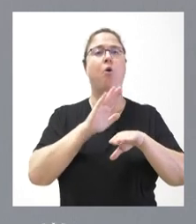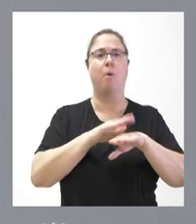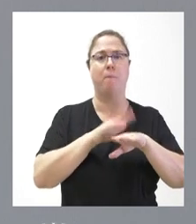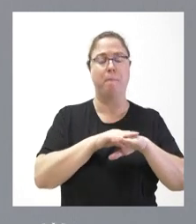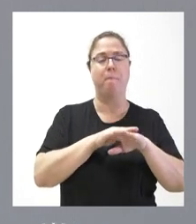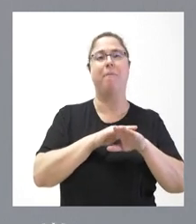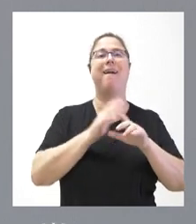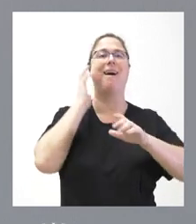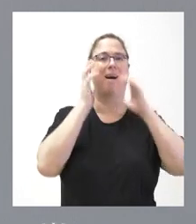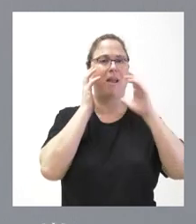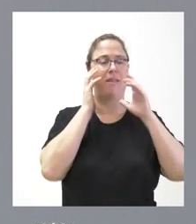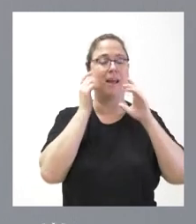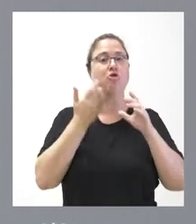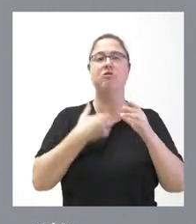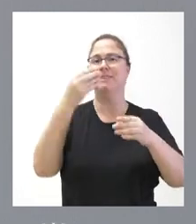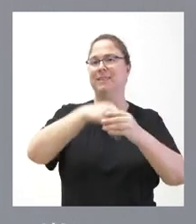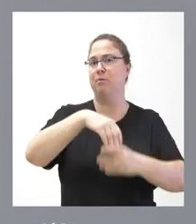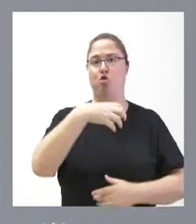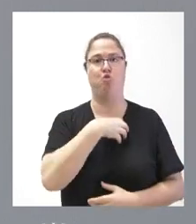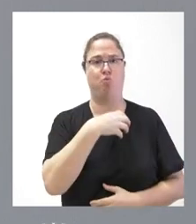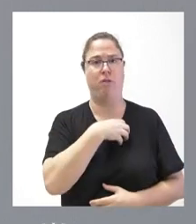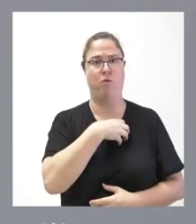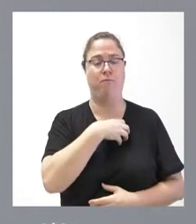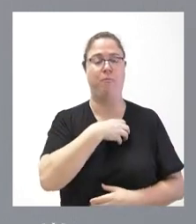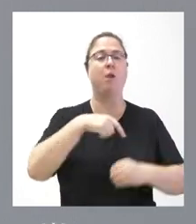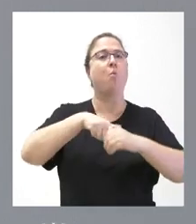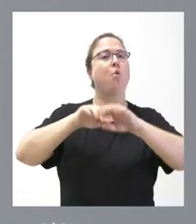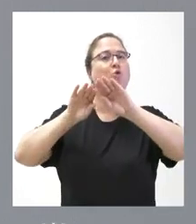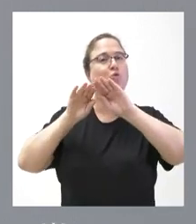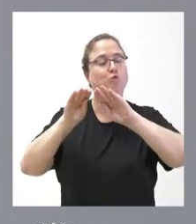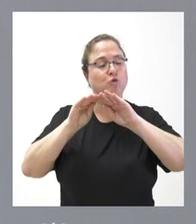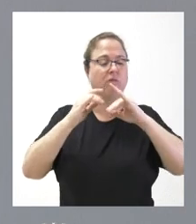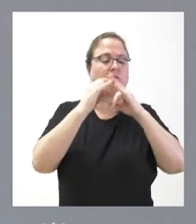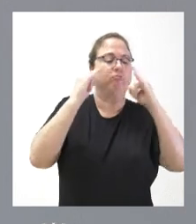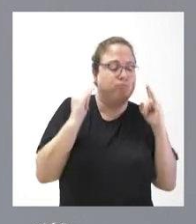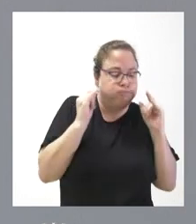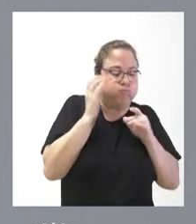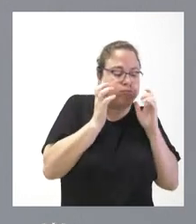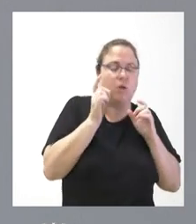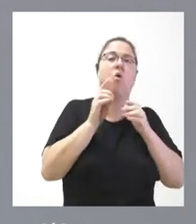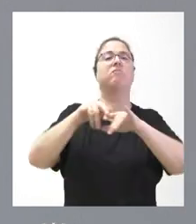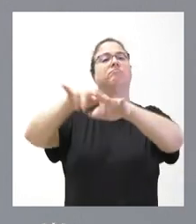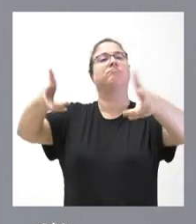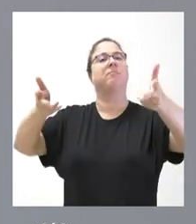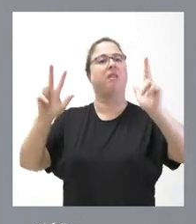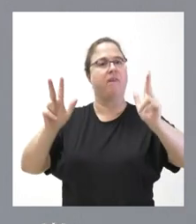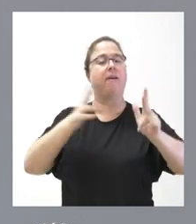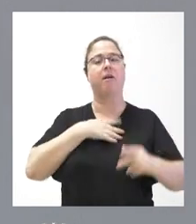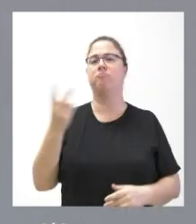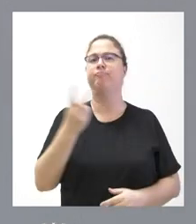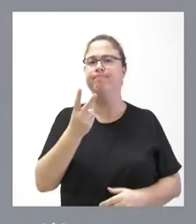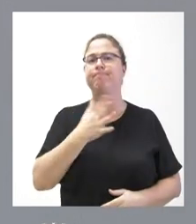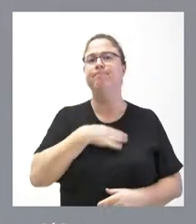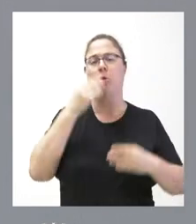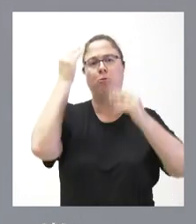todo tiene que ser ganadería intensiva. Tiene que haber un hueco para la ganadería extensiva y nosotros defendemos ese hueco para la ganadería extensiva y, por tanto, entendemos